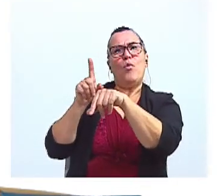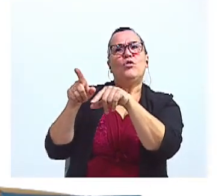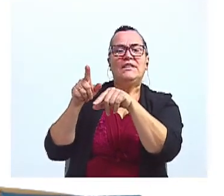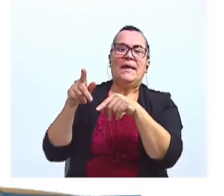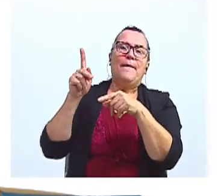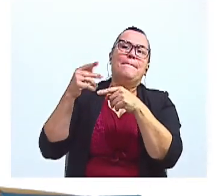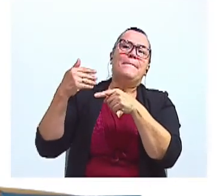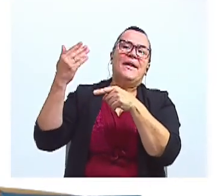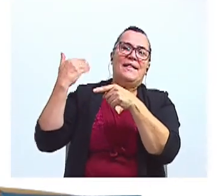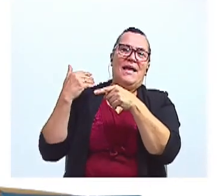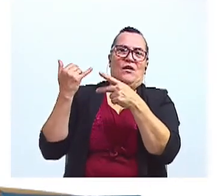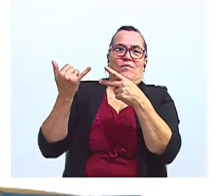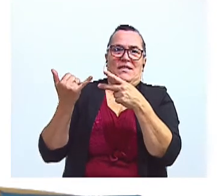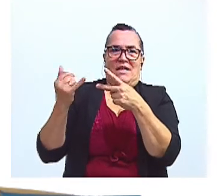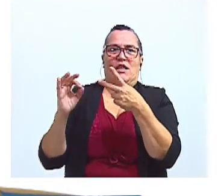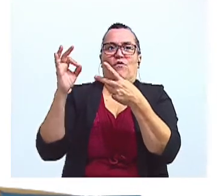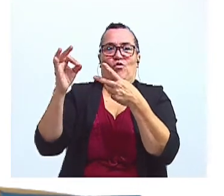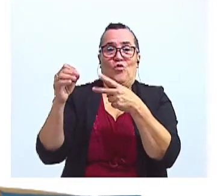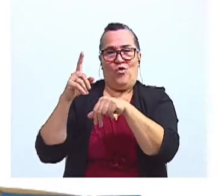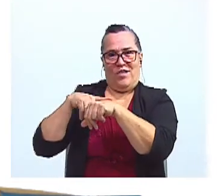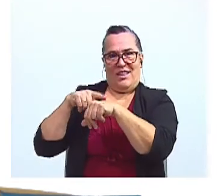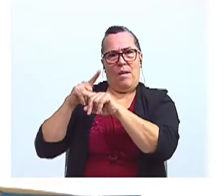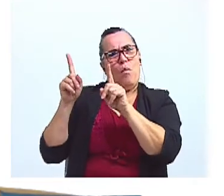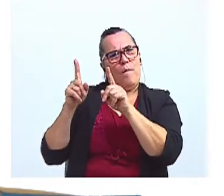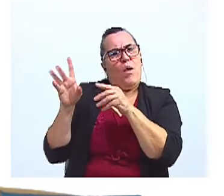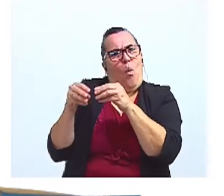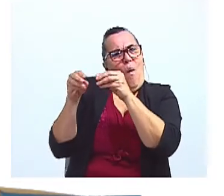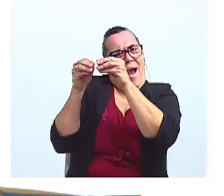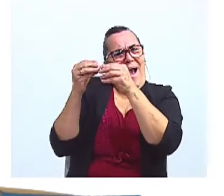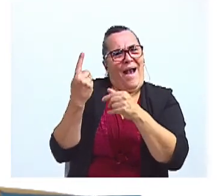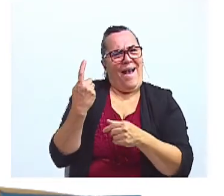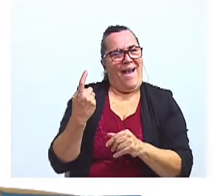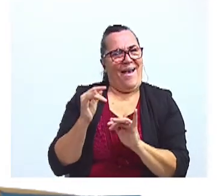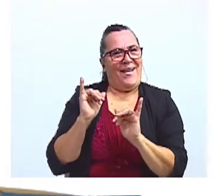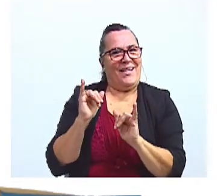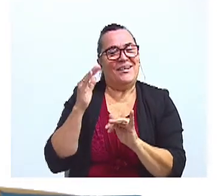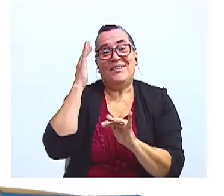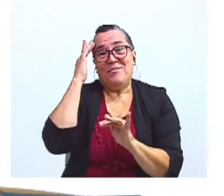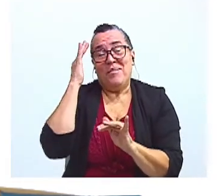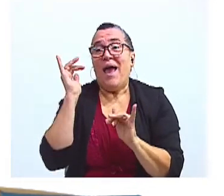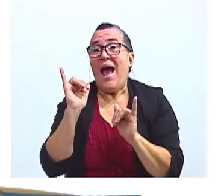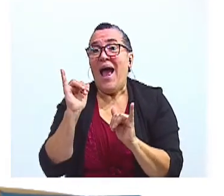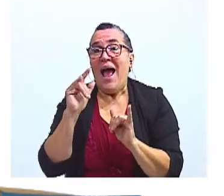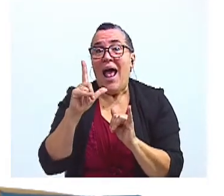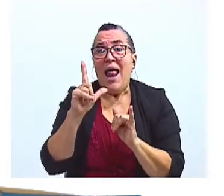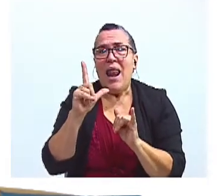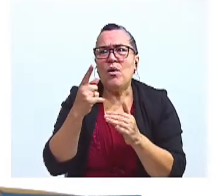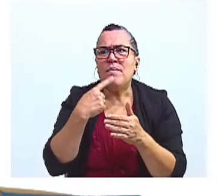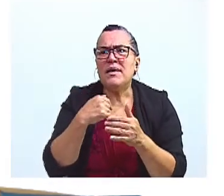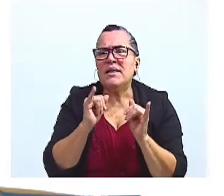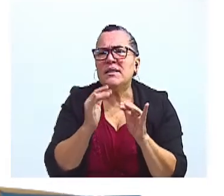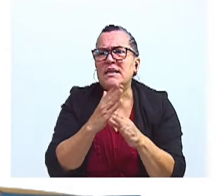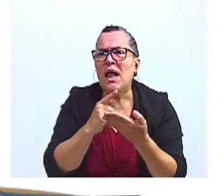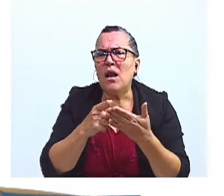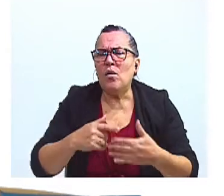pretérito, presente y futuro, pero hay muchos más, no se preocupen. Ah, Laura, ¿me quieres decir algo?